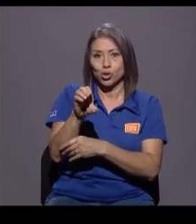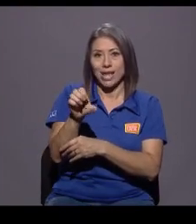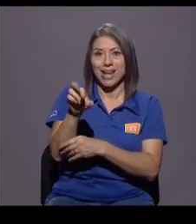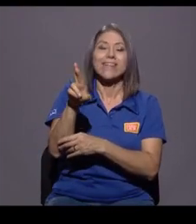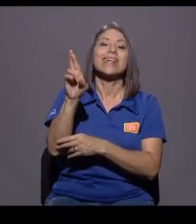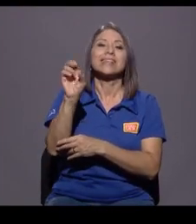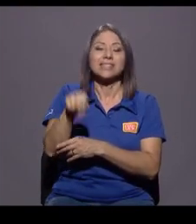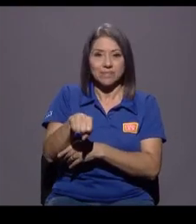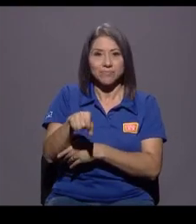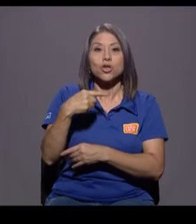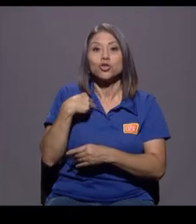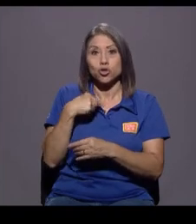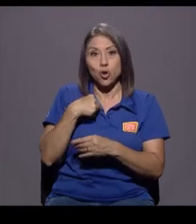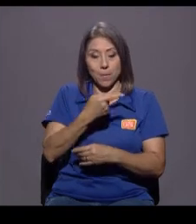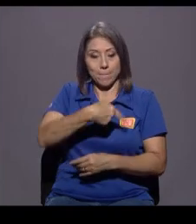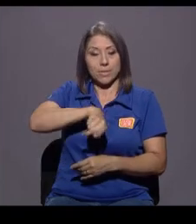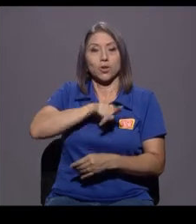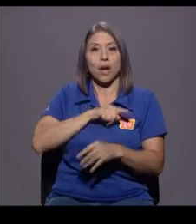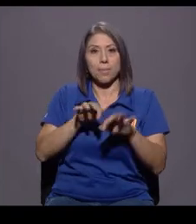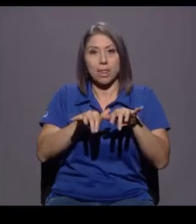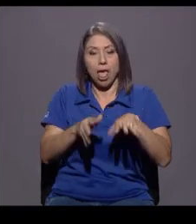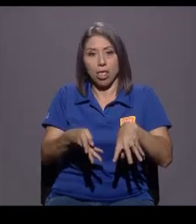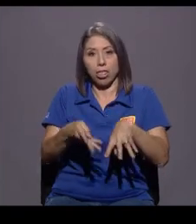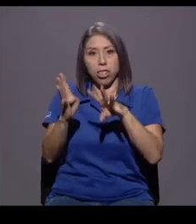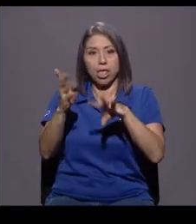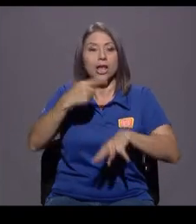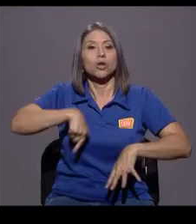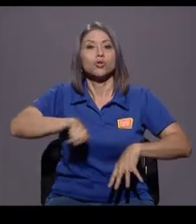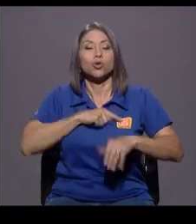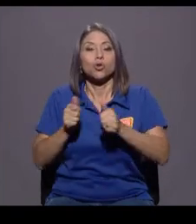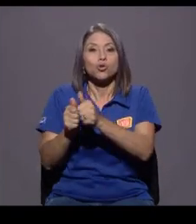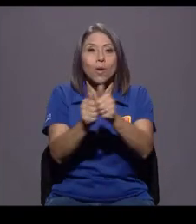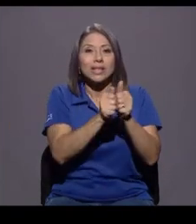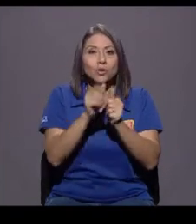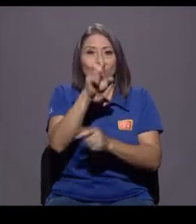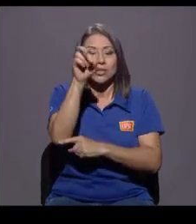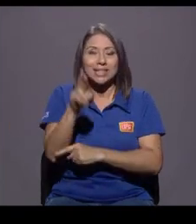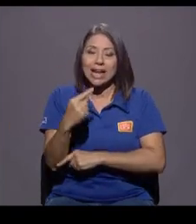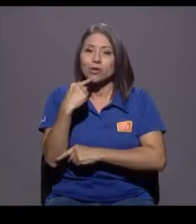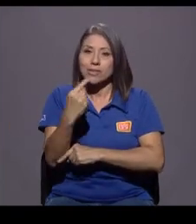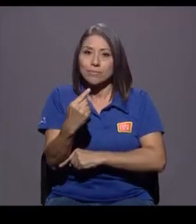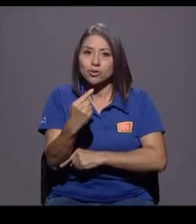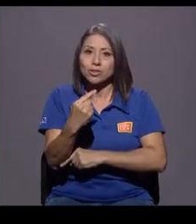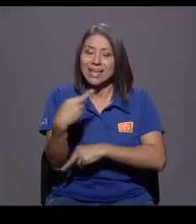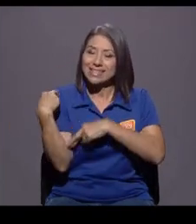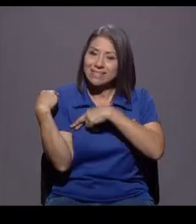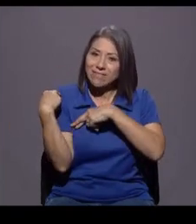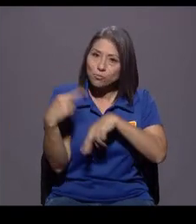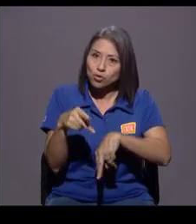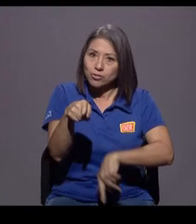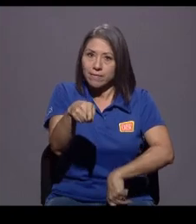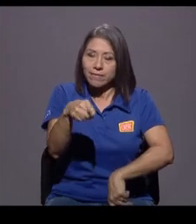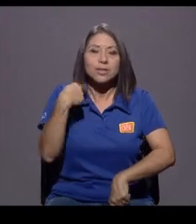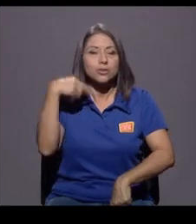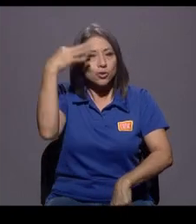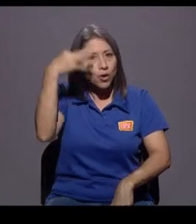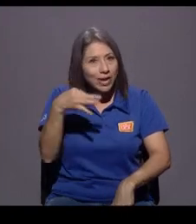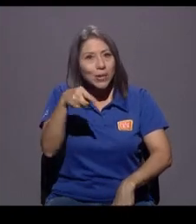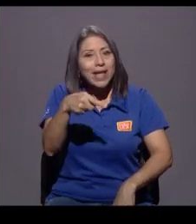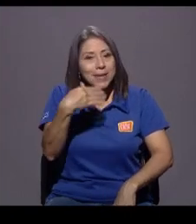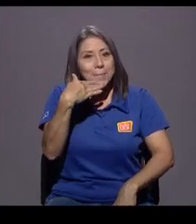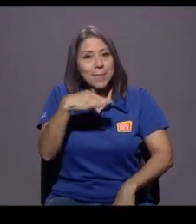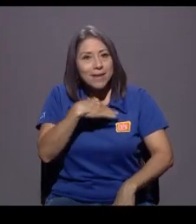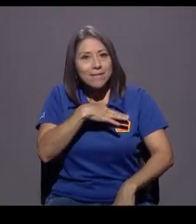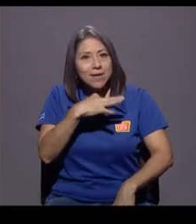personalmente en mi perfil, y nosotros en Coalición Costa Rica lo dijimos. Es irresponsable y yo sí creo que hay mala fe. Y